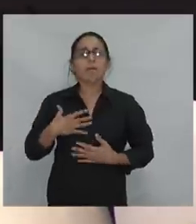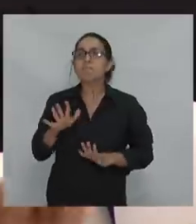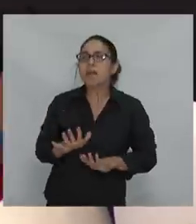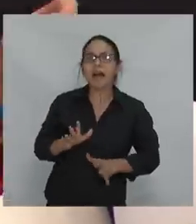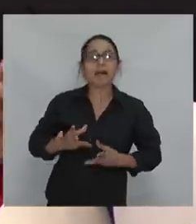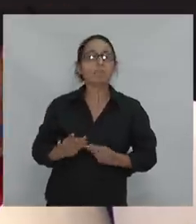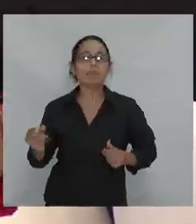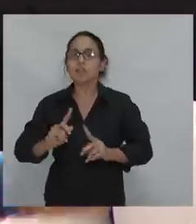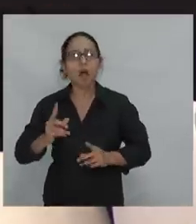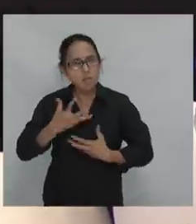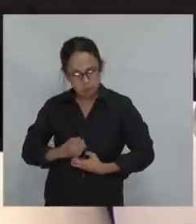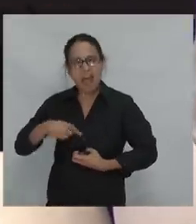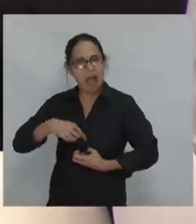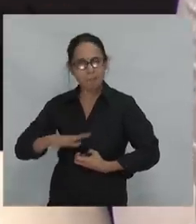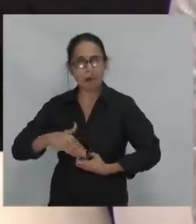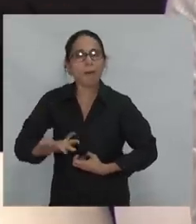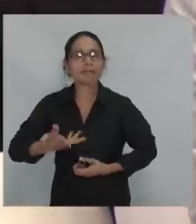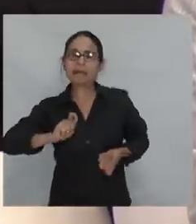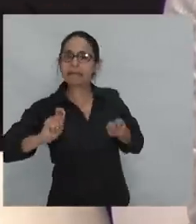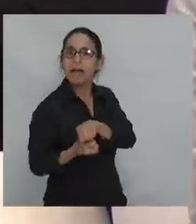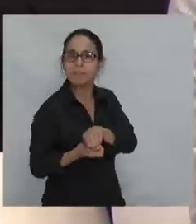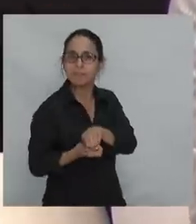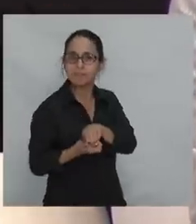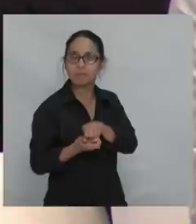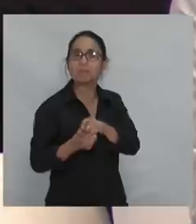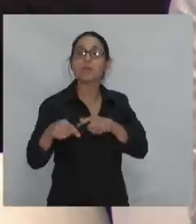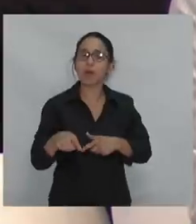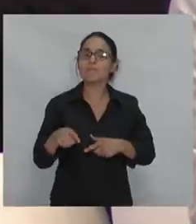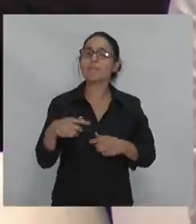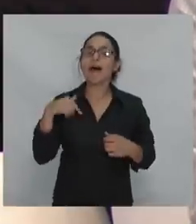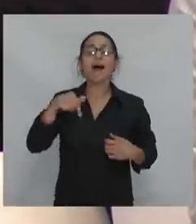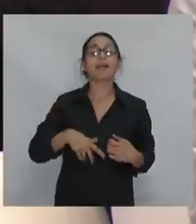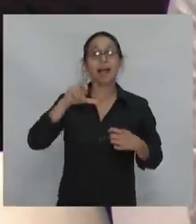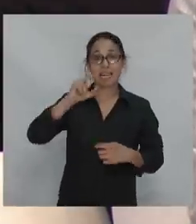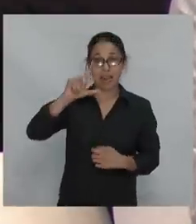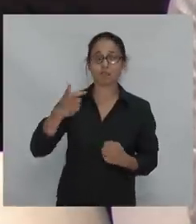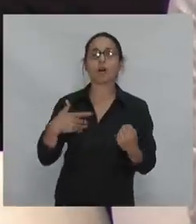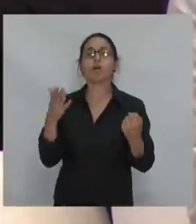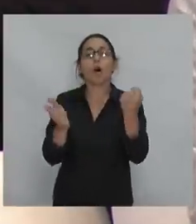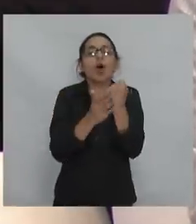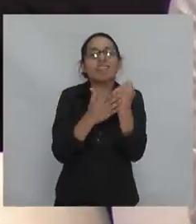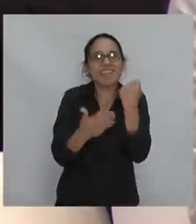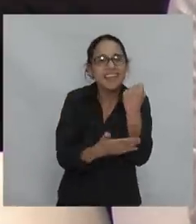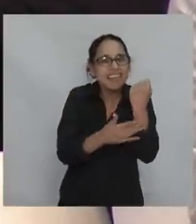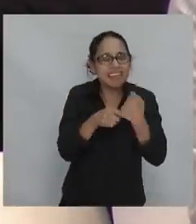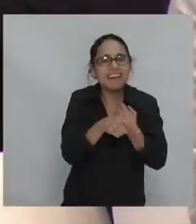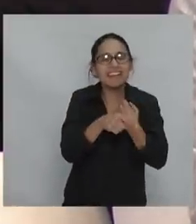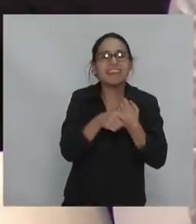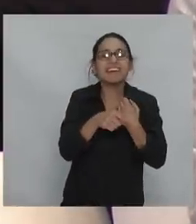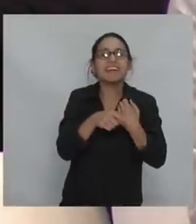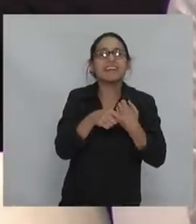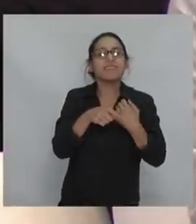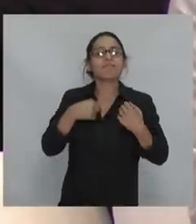hay una discusión que sigue atravesando a toda la izquierda. En mi caso, creo que el Estado es parte del problema